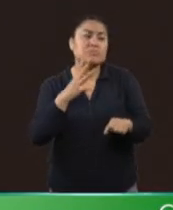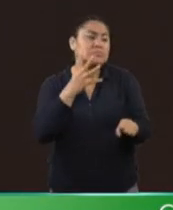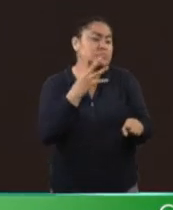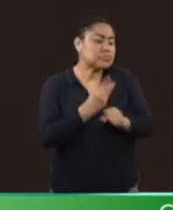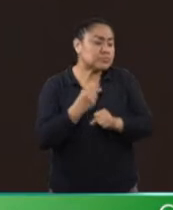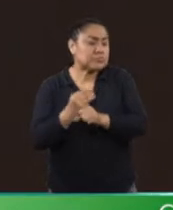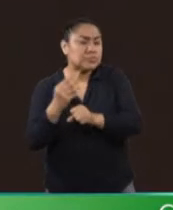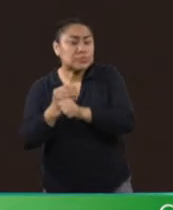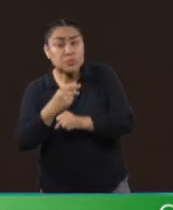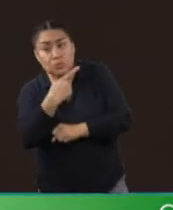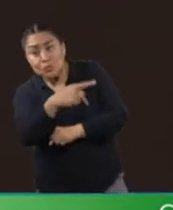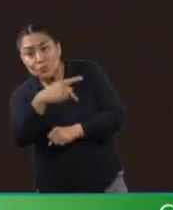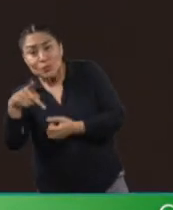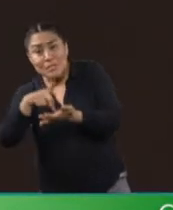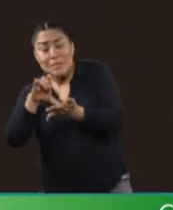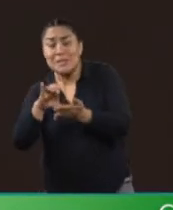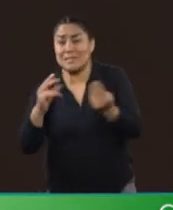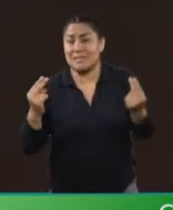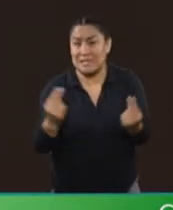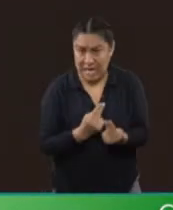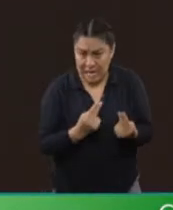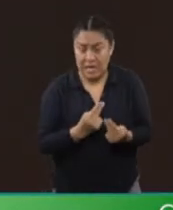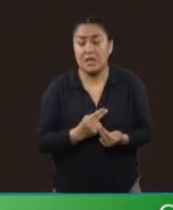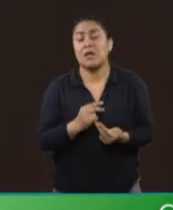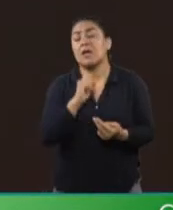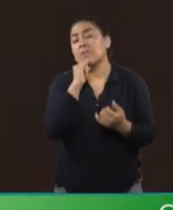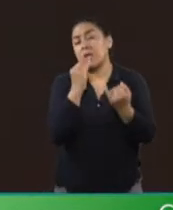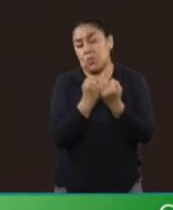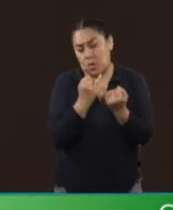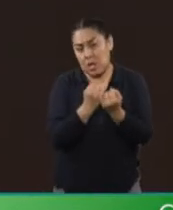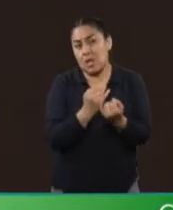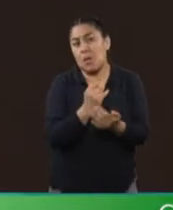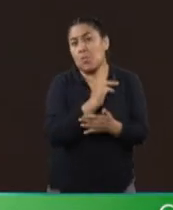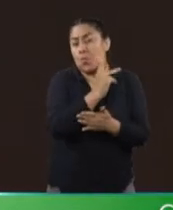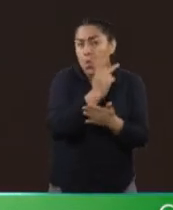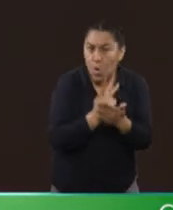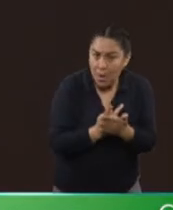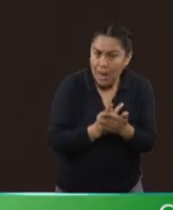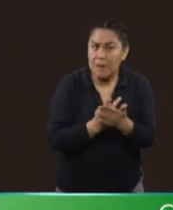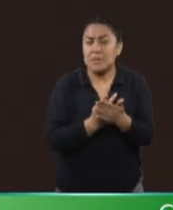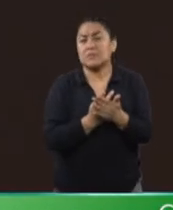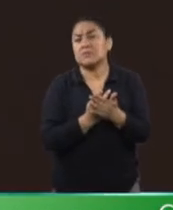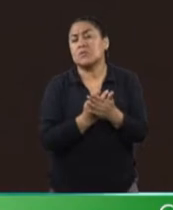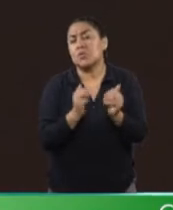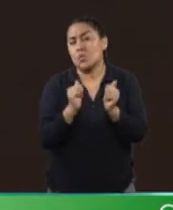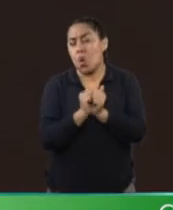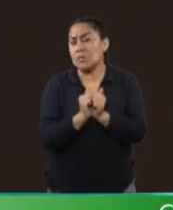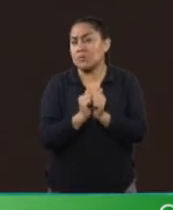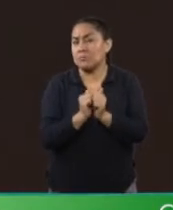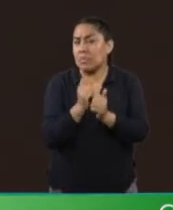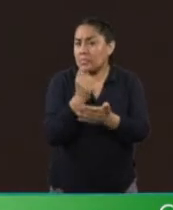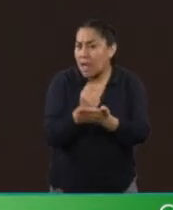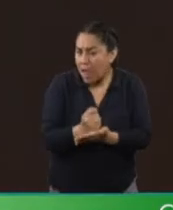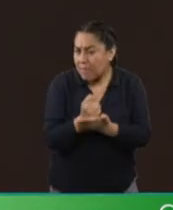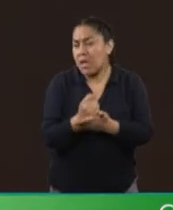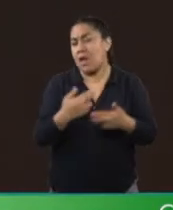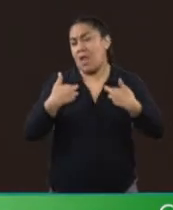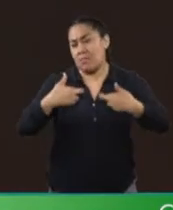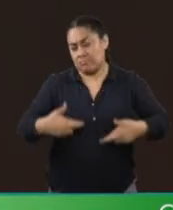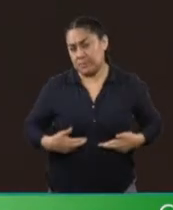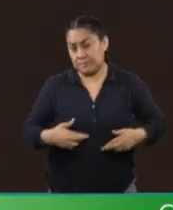y el establecimiento de programas, habilitación y rehabilitación. Estas medidas